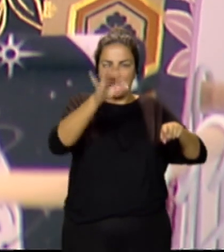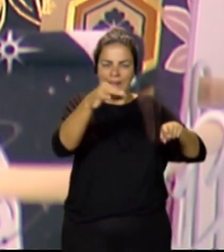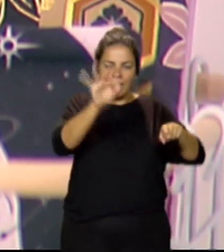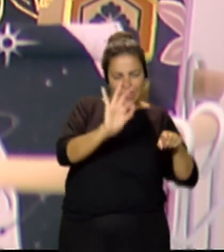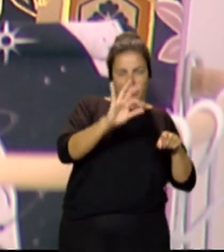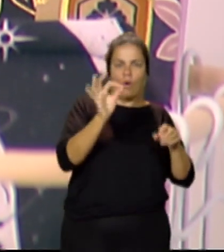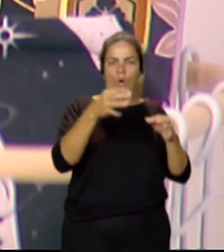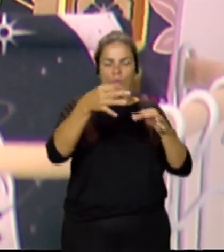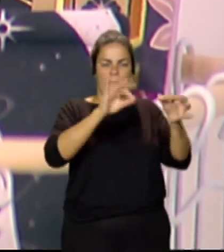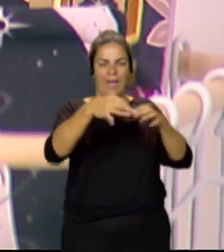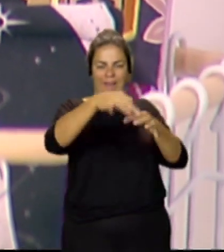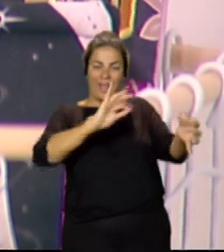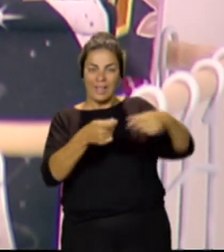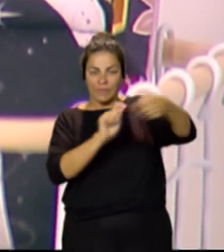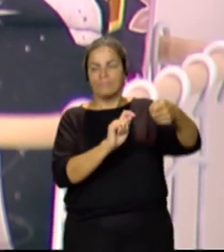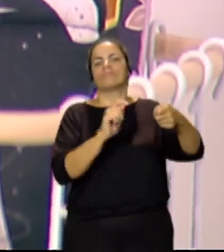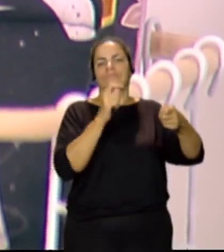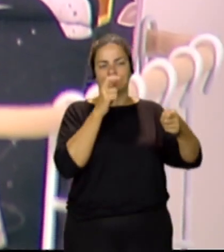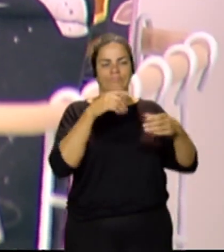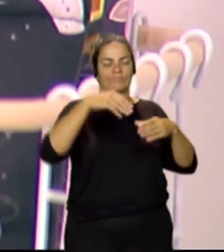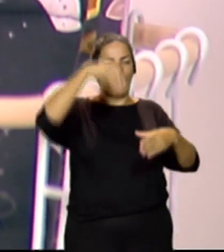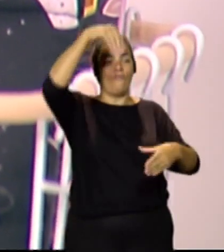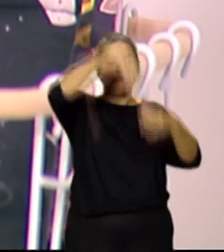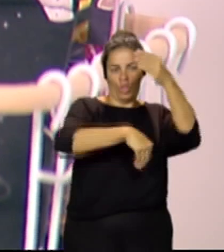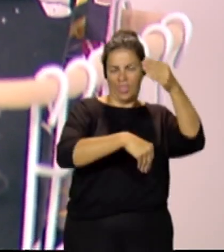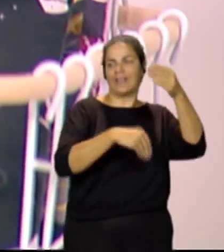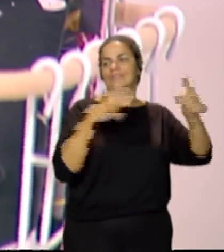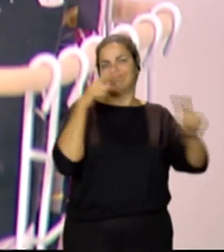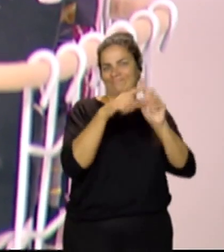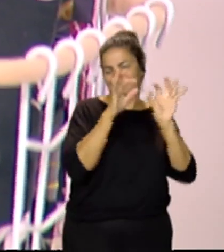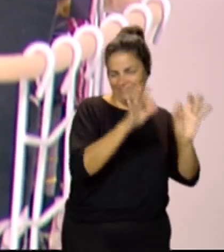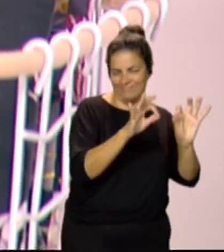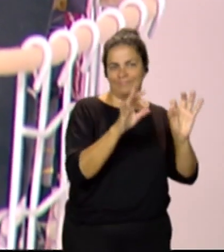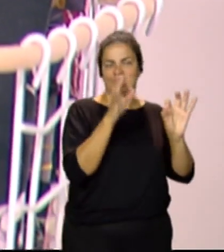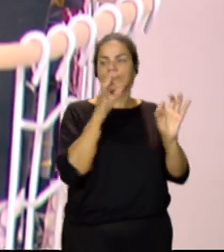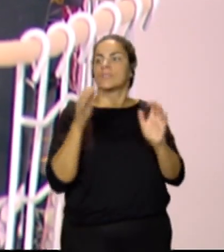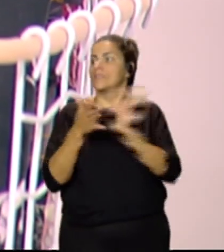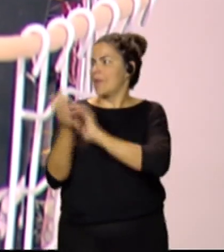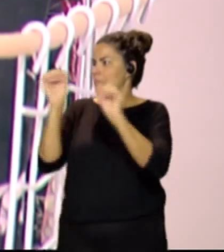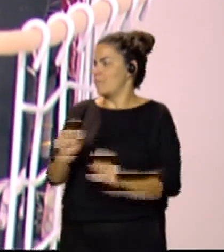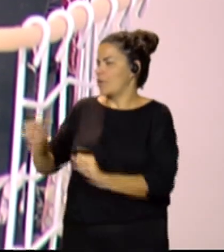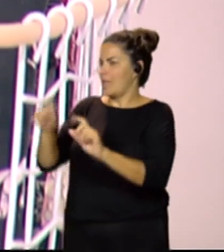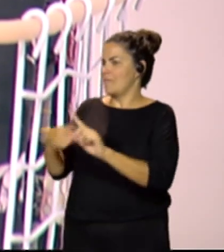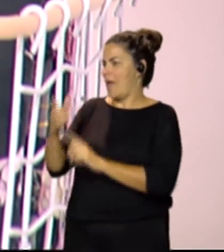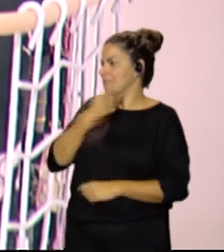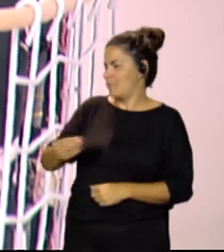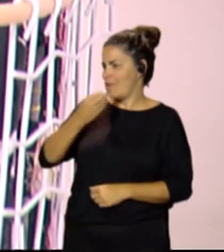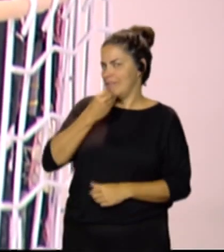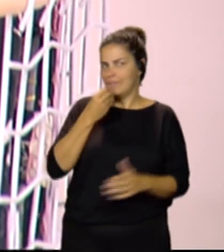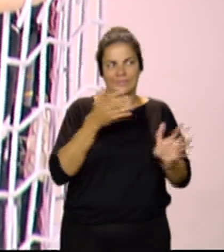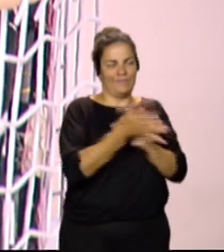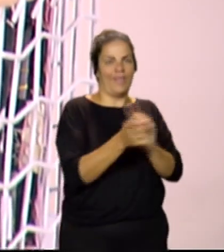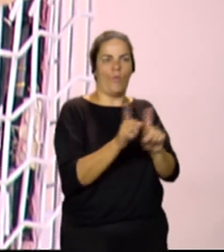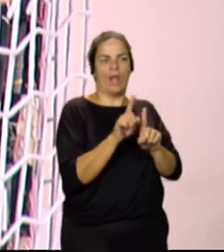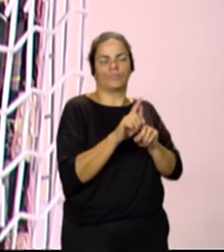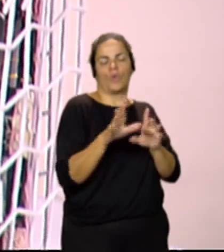página, así que para eso son las funditas Mochimó, van acolchaditas y... Lo llevamos protegido y además bonito, es un complemento más de nuestra